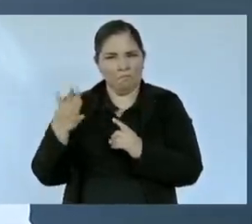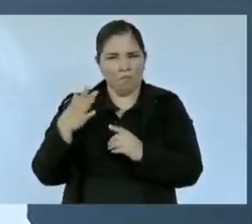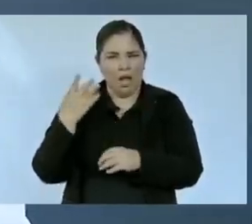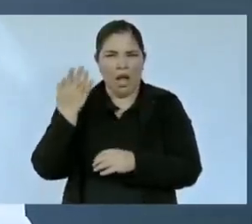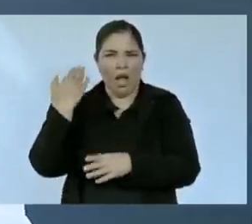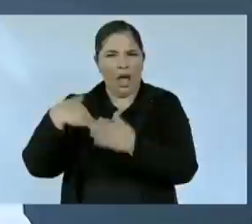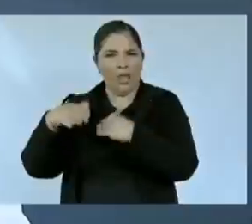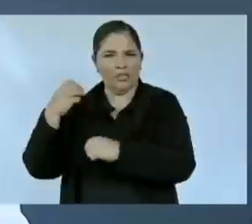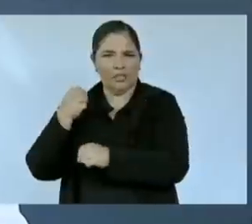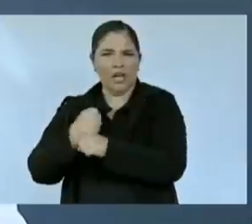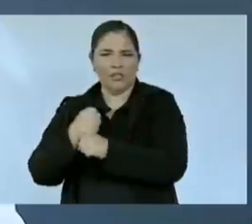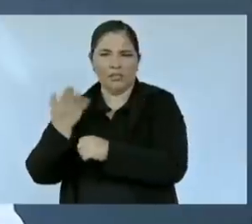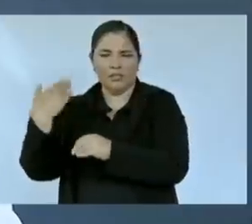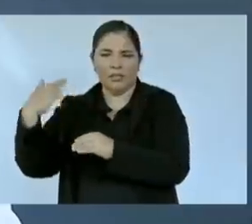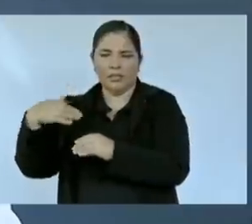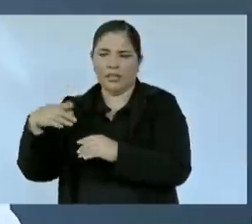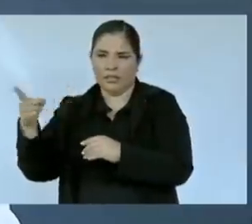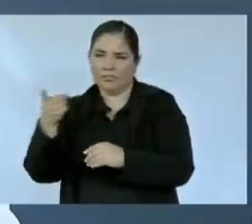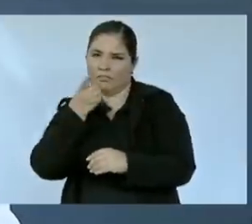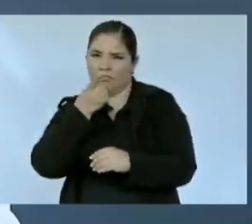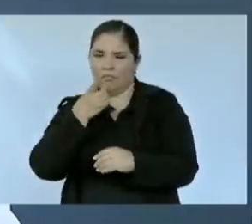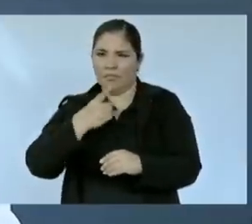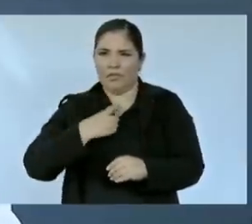años y me dijo